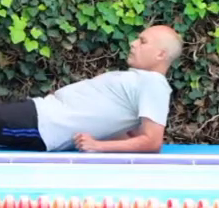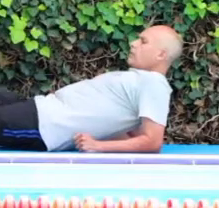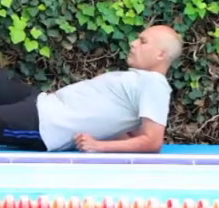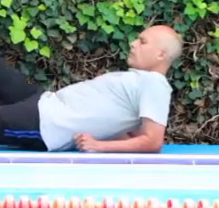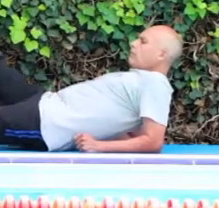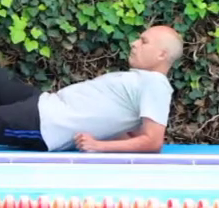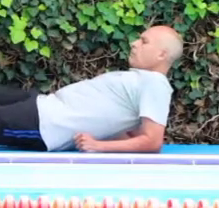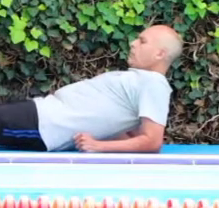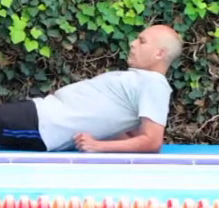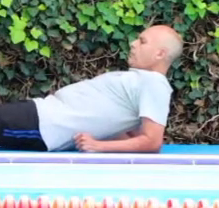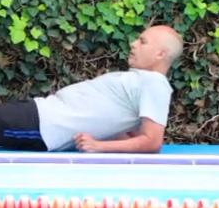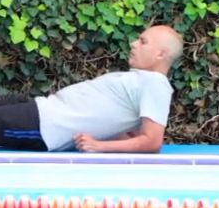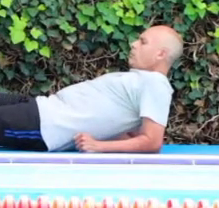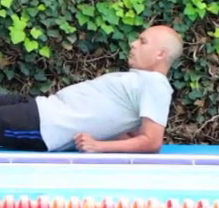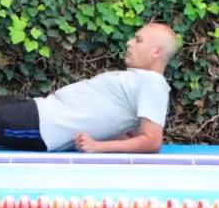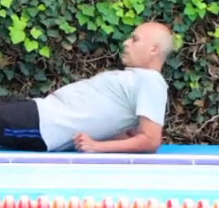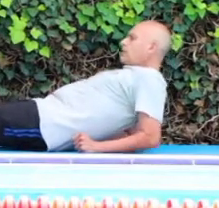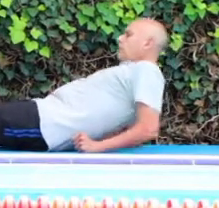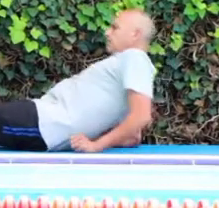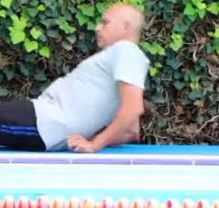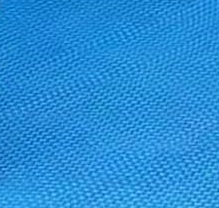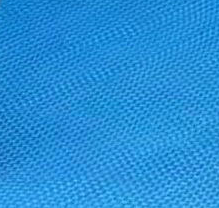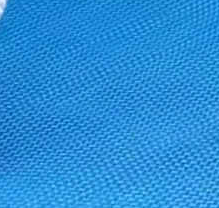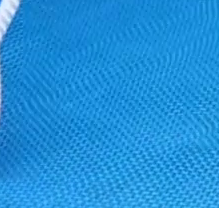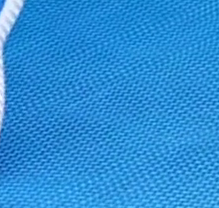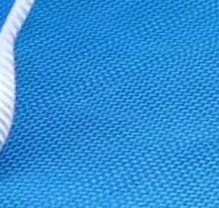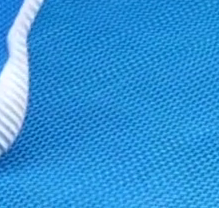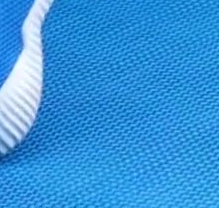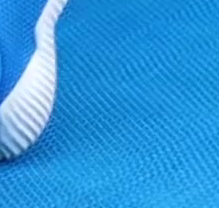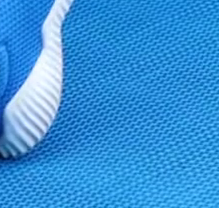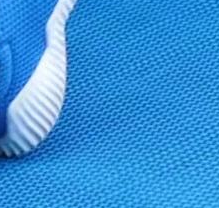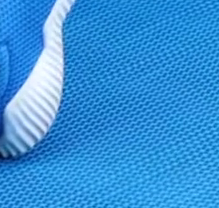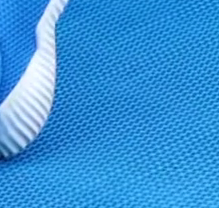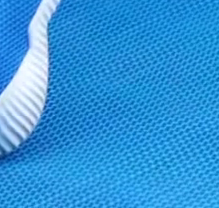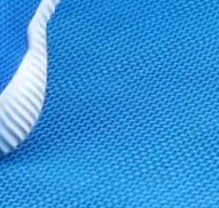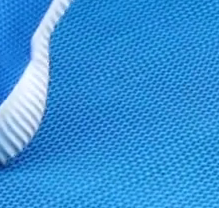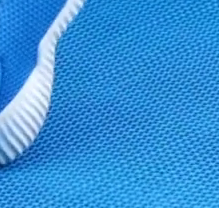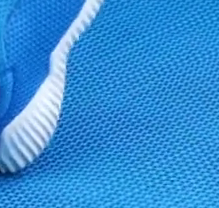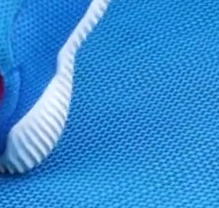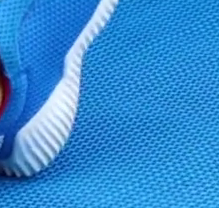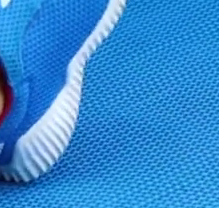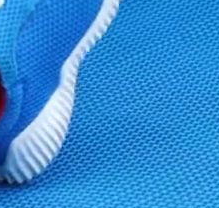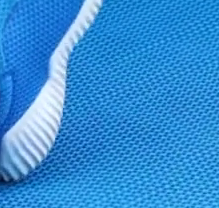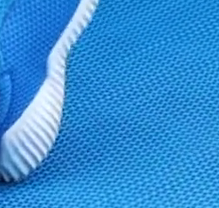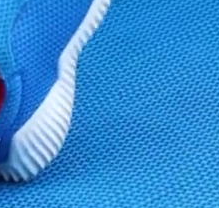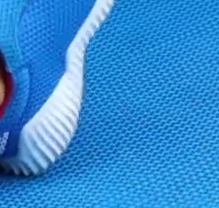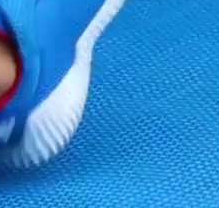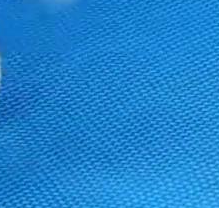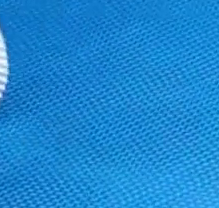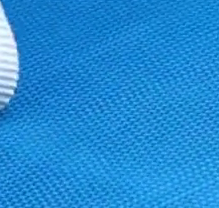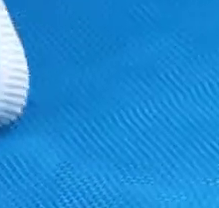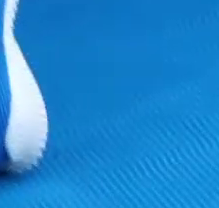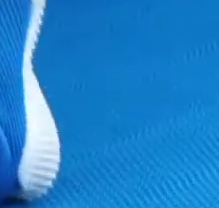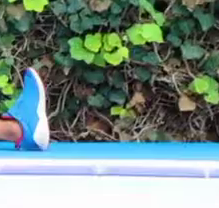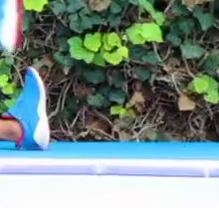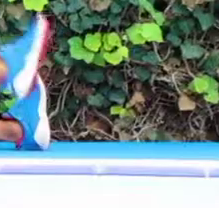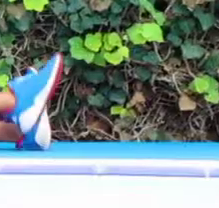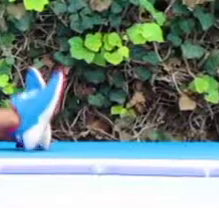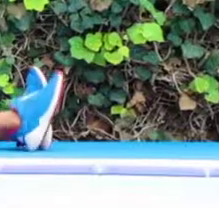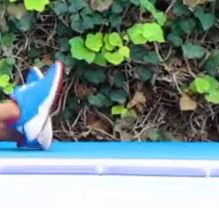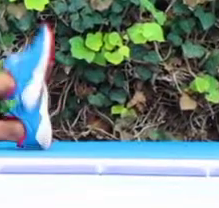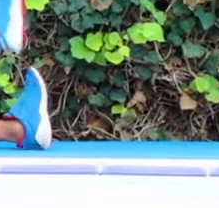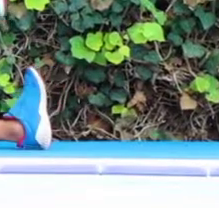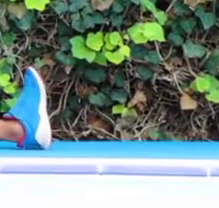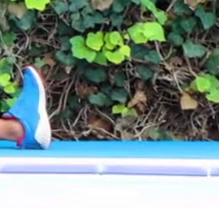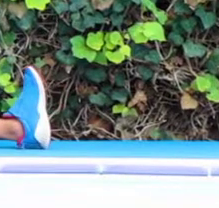Aprieta el estómago. Perfecto. Muy bien, Yair. Vamos a hacer cinco repeticiones por pierna. Elevación de la pierna derecha cinco